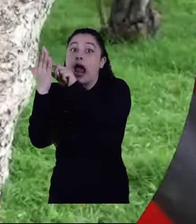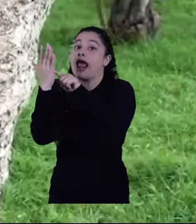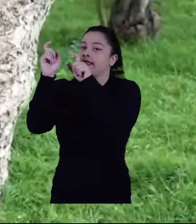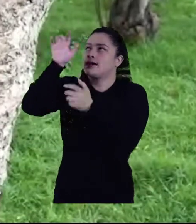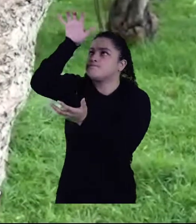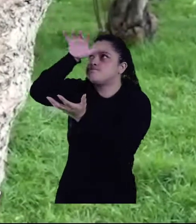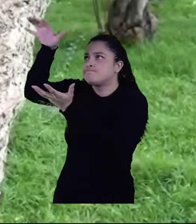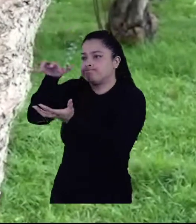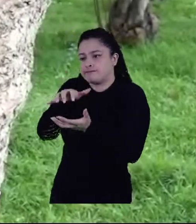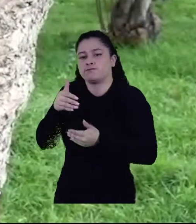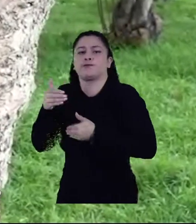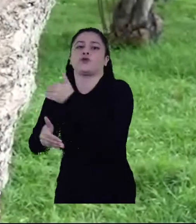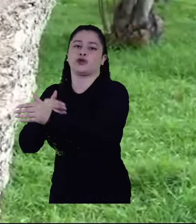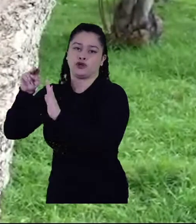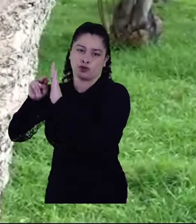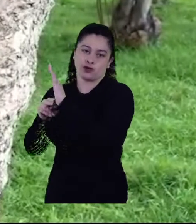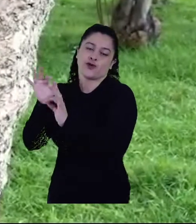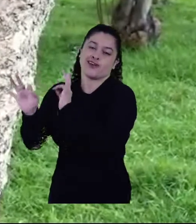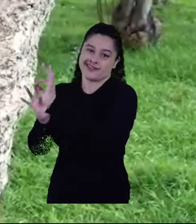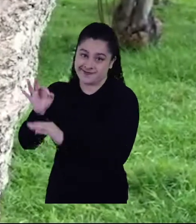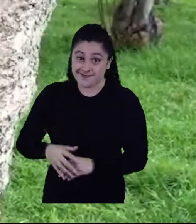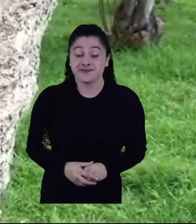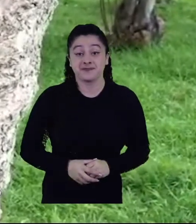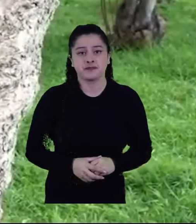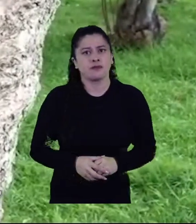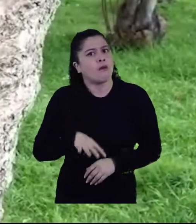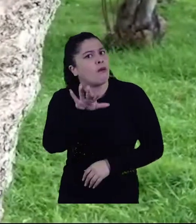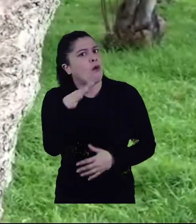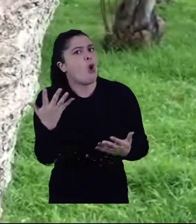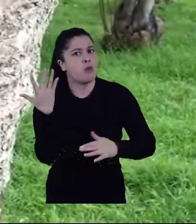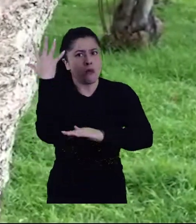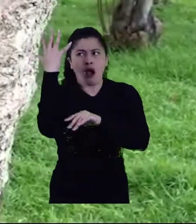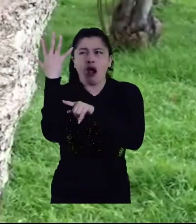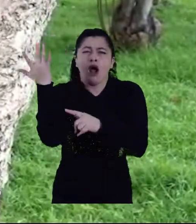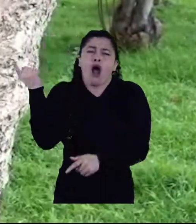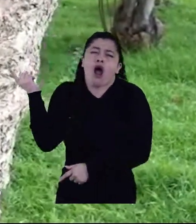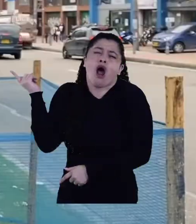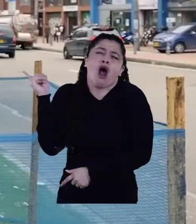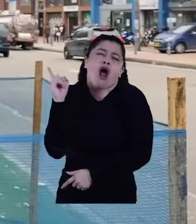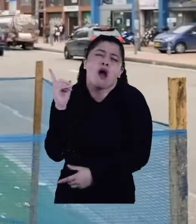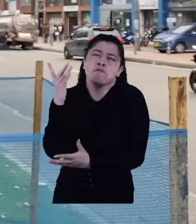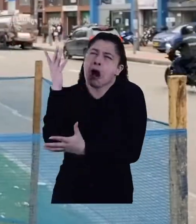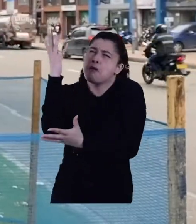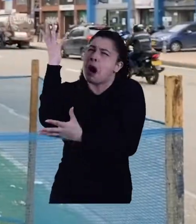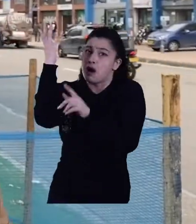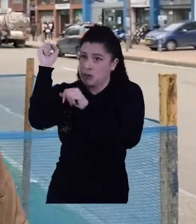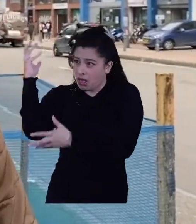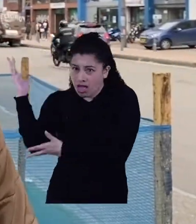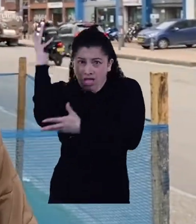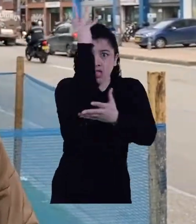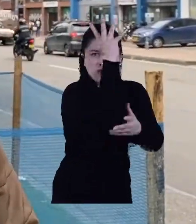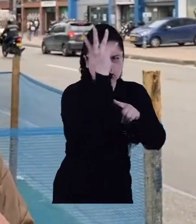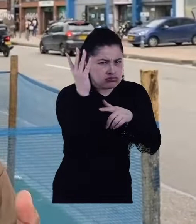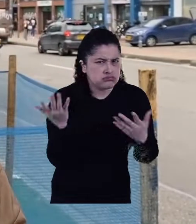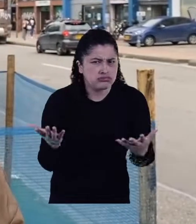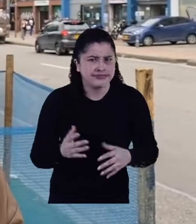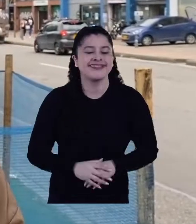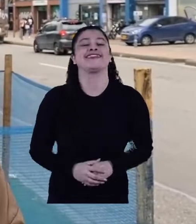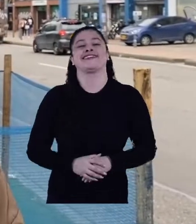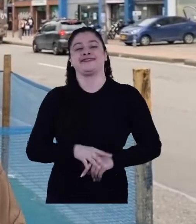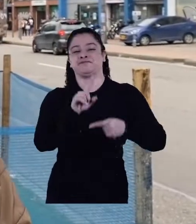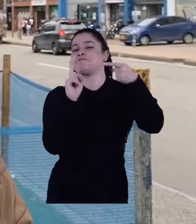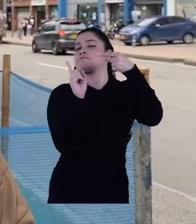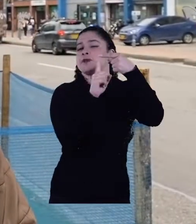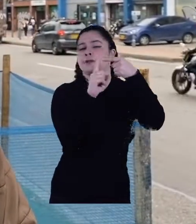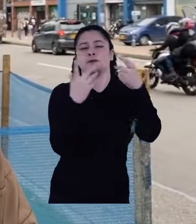un árbol grande con tanto tiempo en el mismo sitio se puede trasladar lo primero que hacemos es asegurar